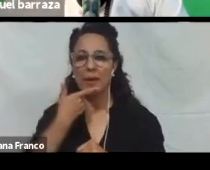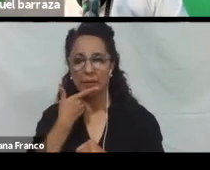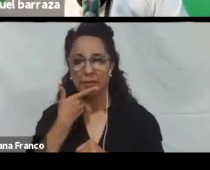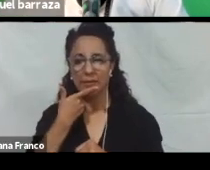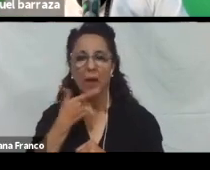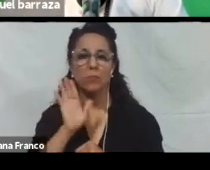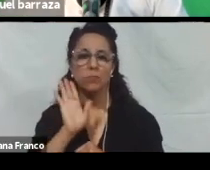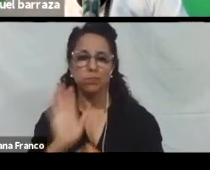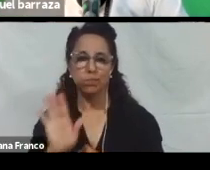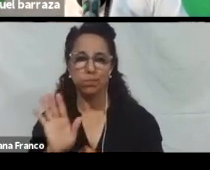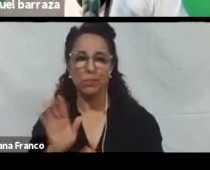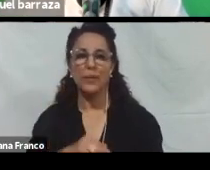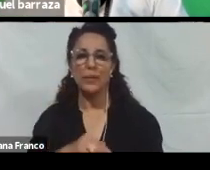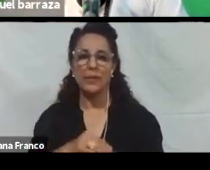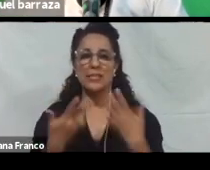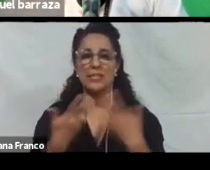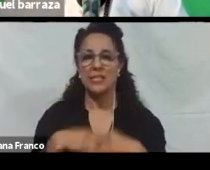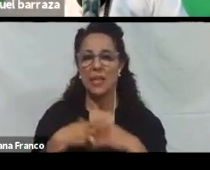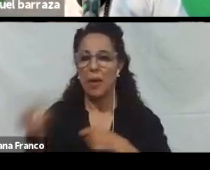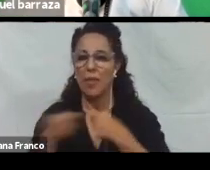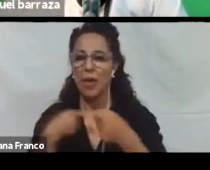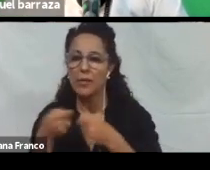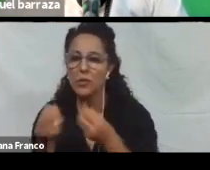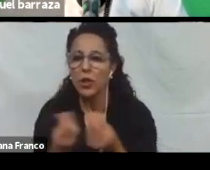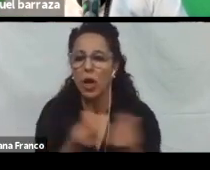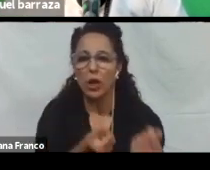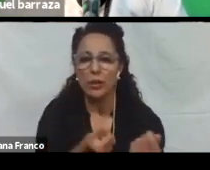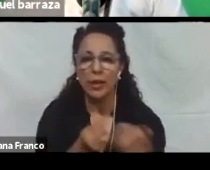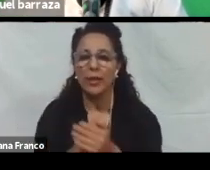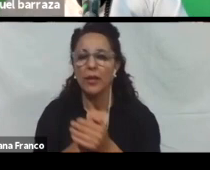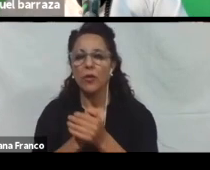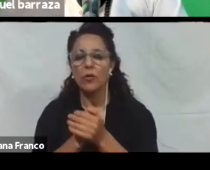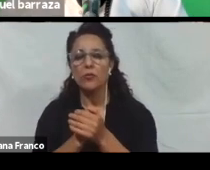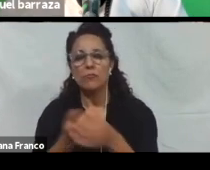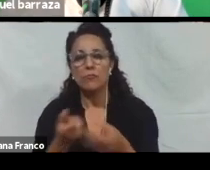Esto sirve para generar. Blogs. Tiendas online. Entre otras cosas.